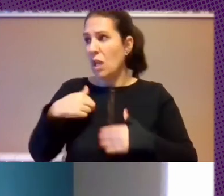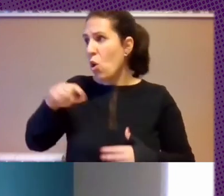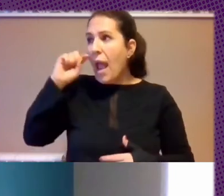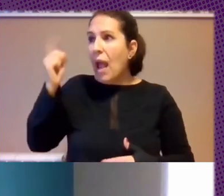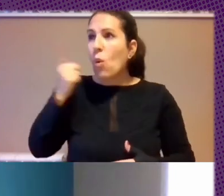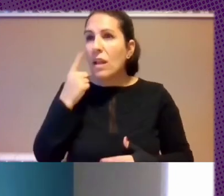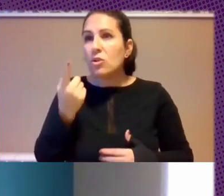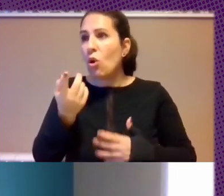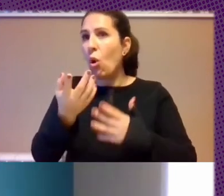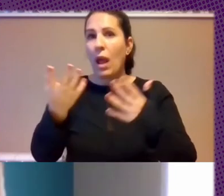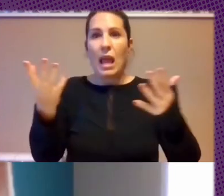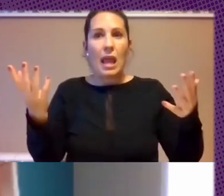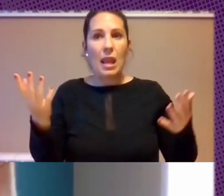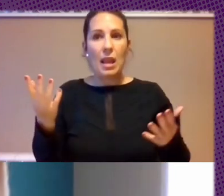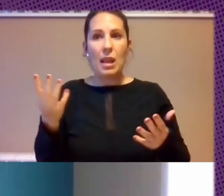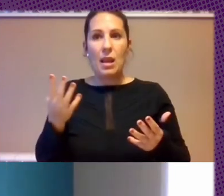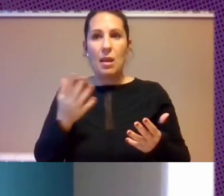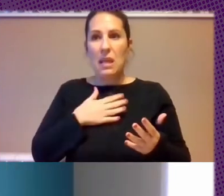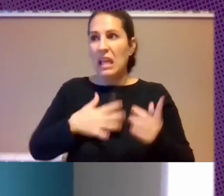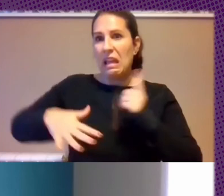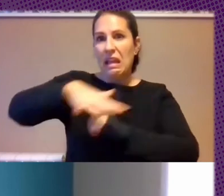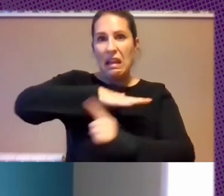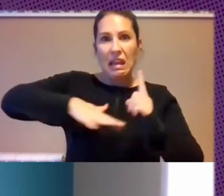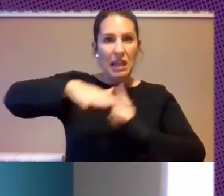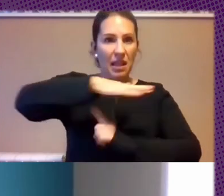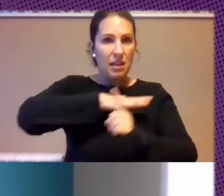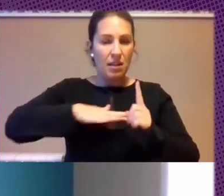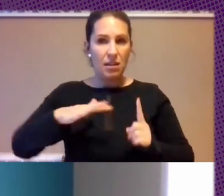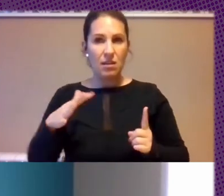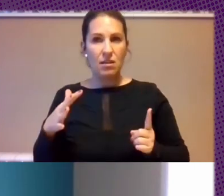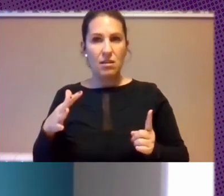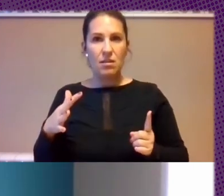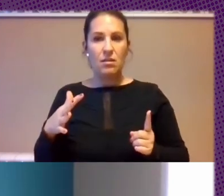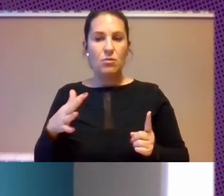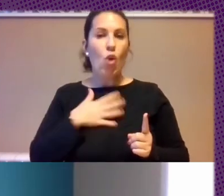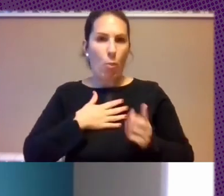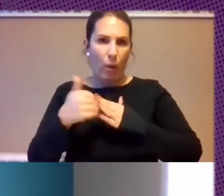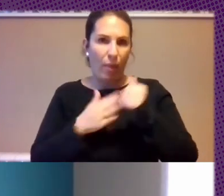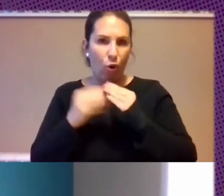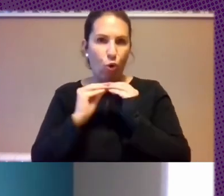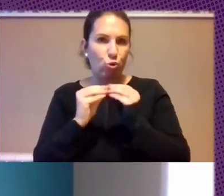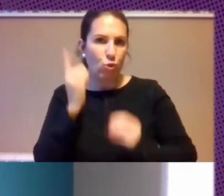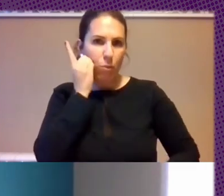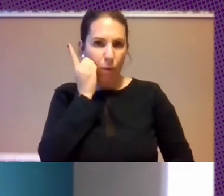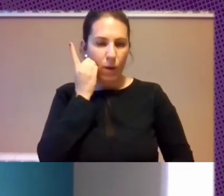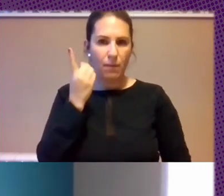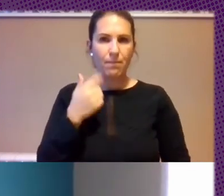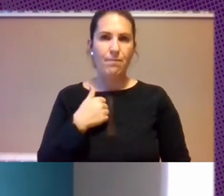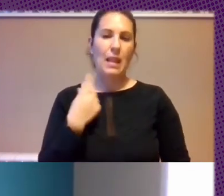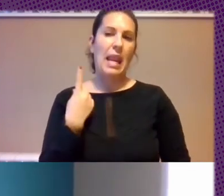Mi Backyard En Mi Patio Tengo Que